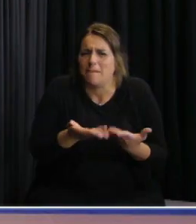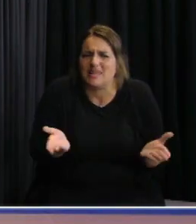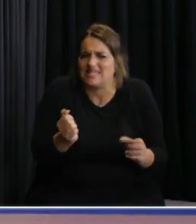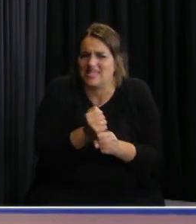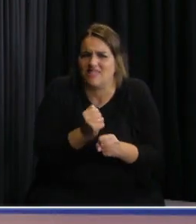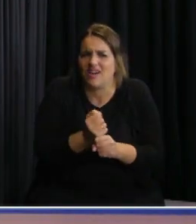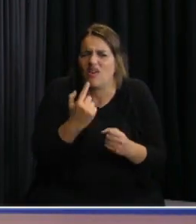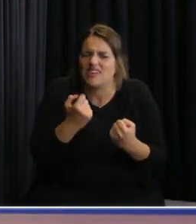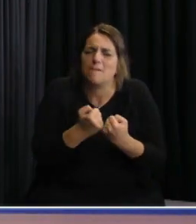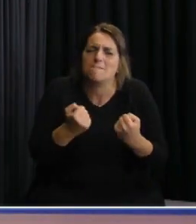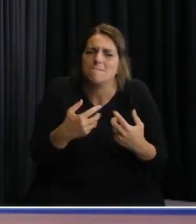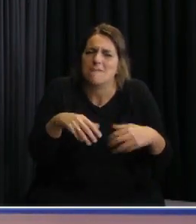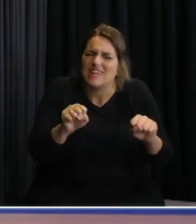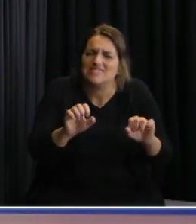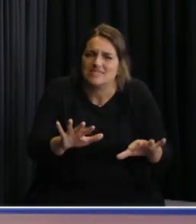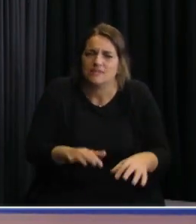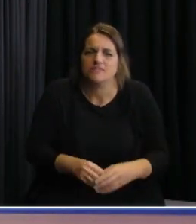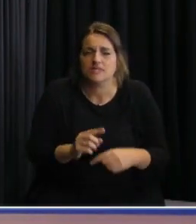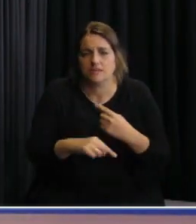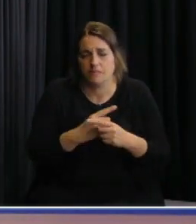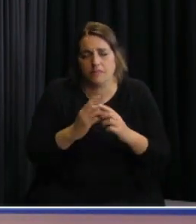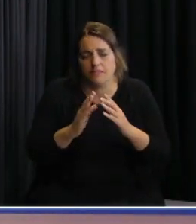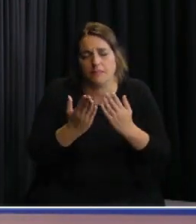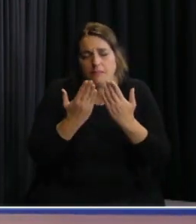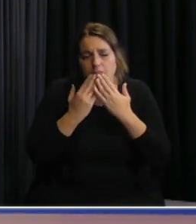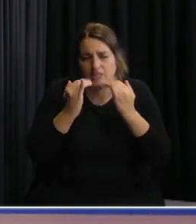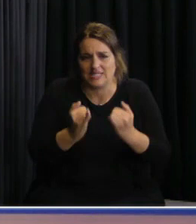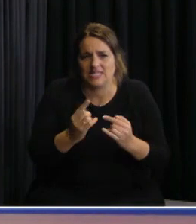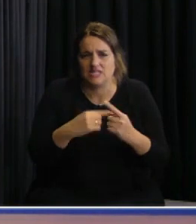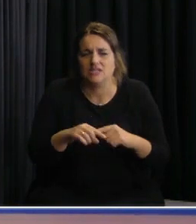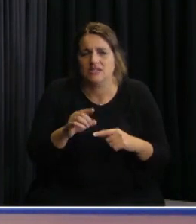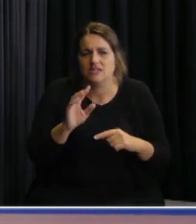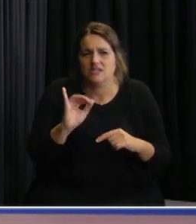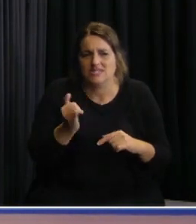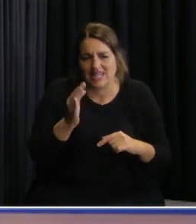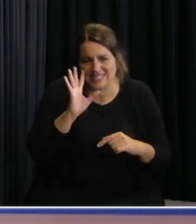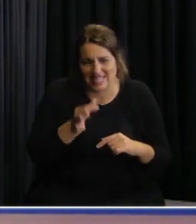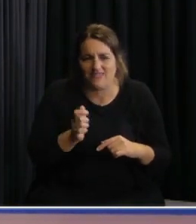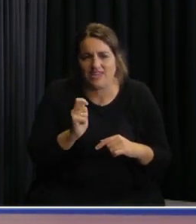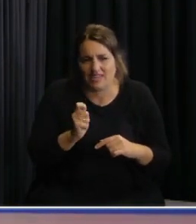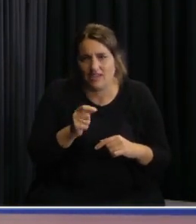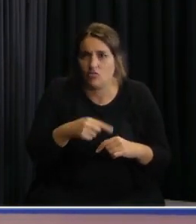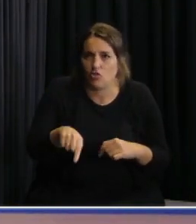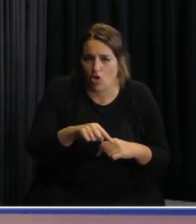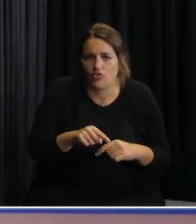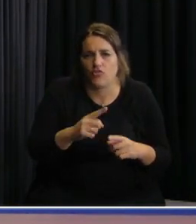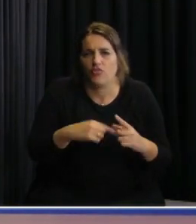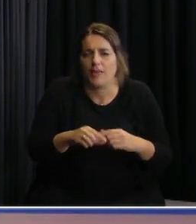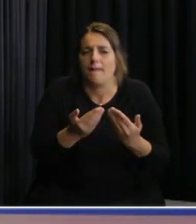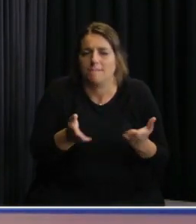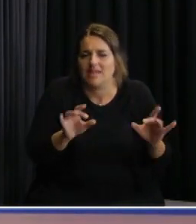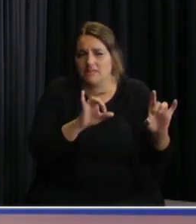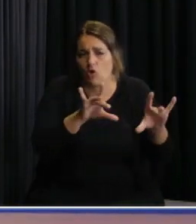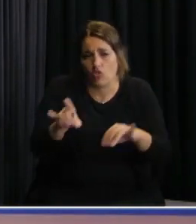de mañana gracias la primera pregunta es que sí está perfectamente detectado y por eso se actuó en consecuencia